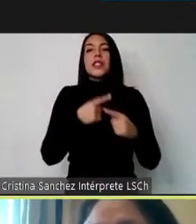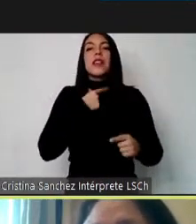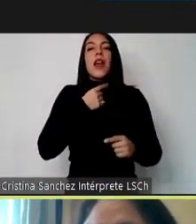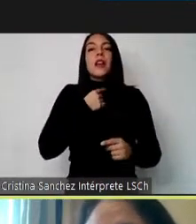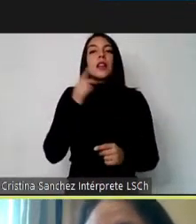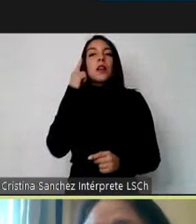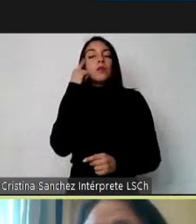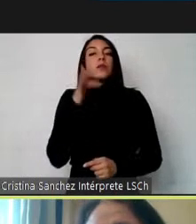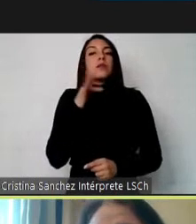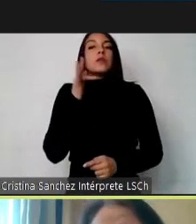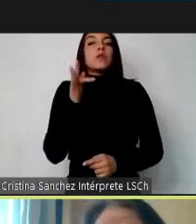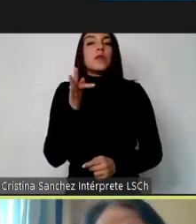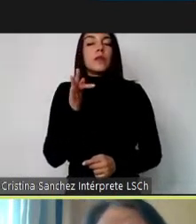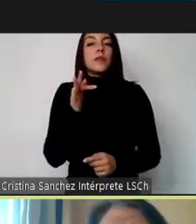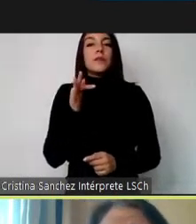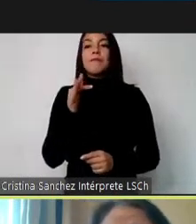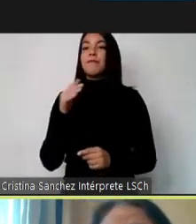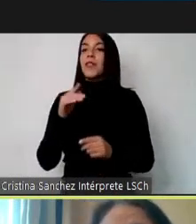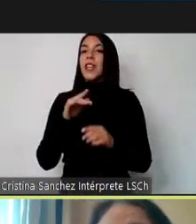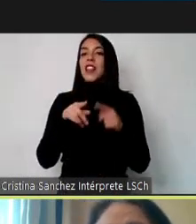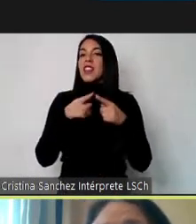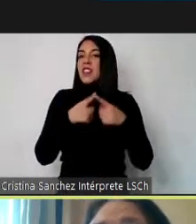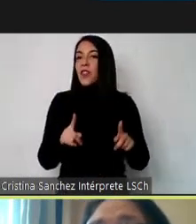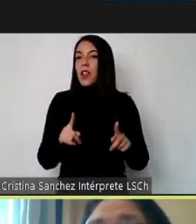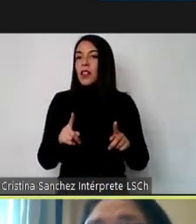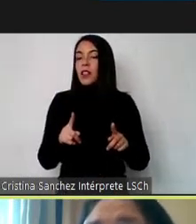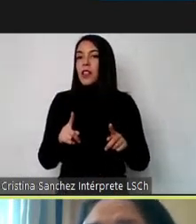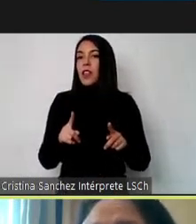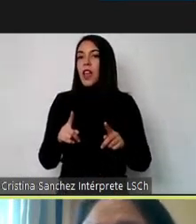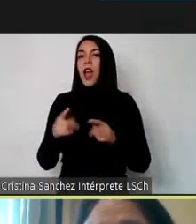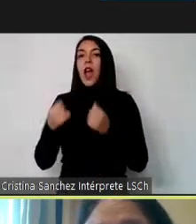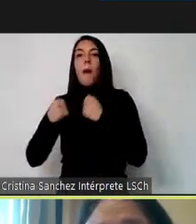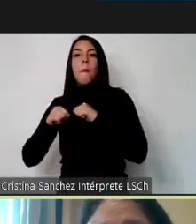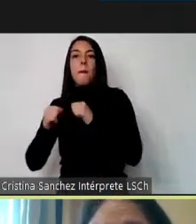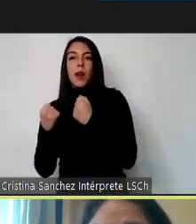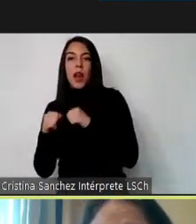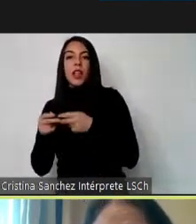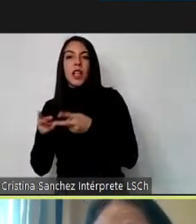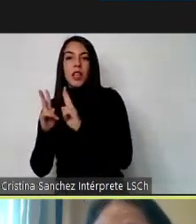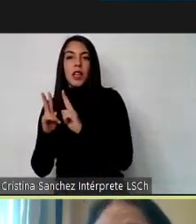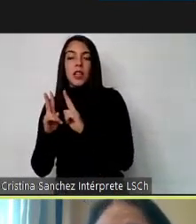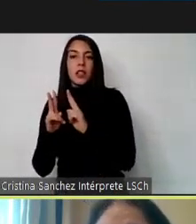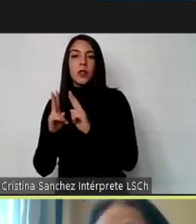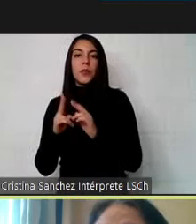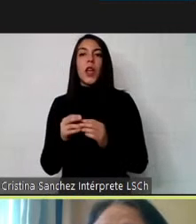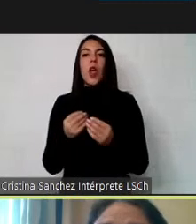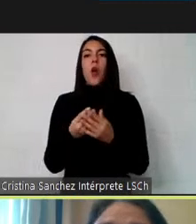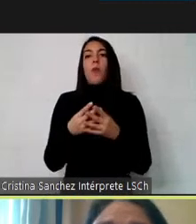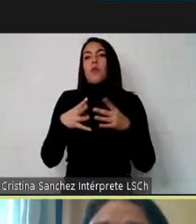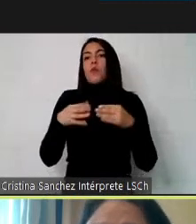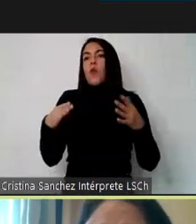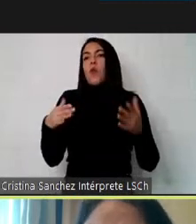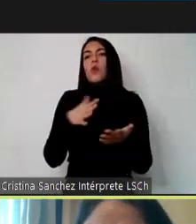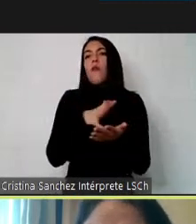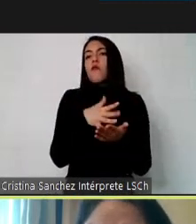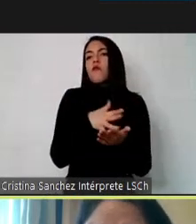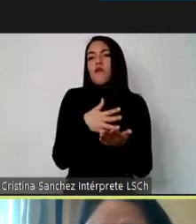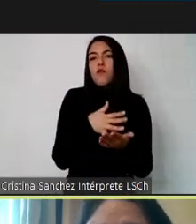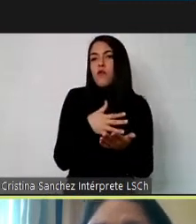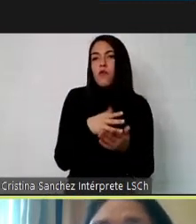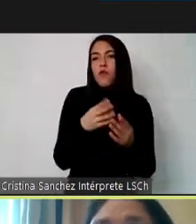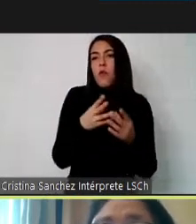cumplimiento y la garantía de esos derechos porque han ido aumentando las vulneraciones, hay cada vez más